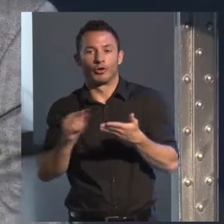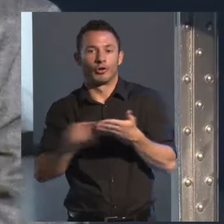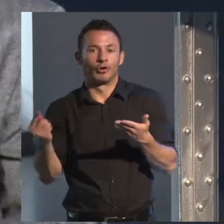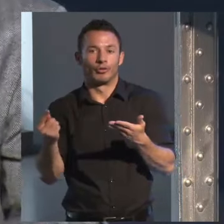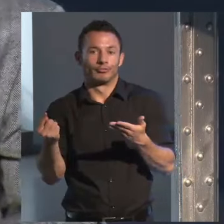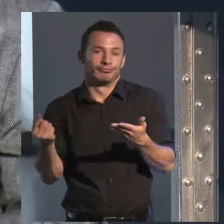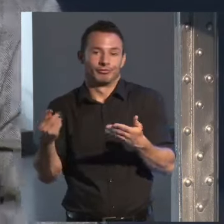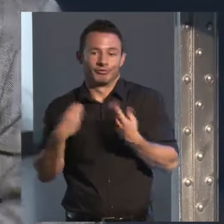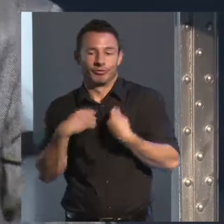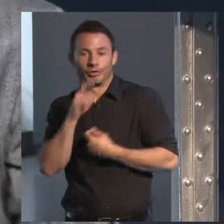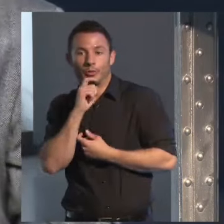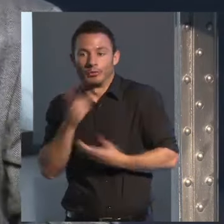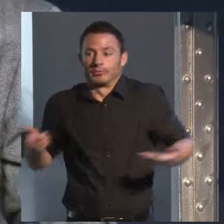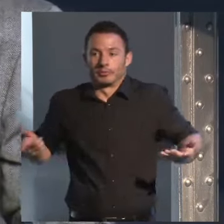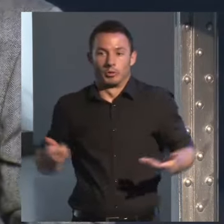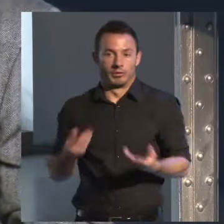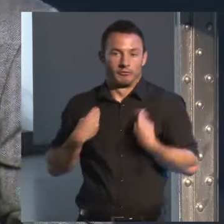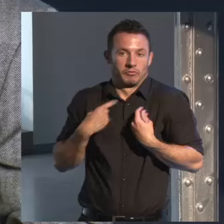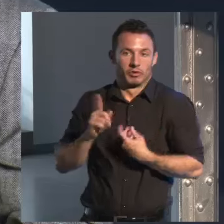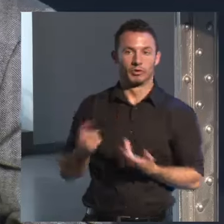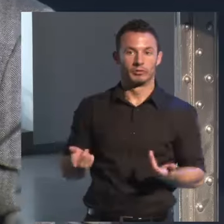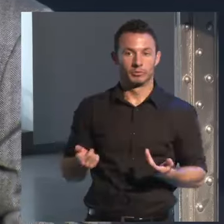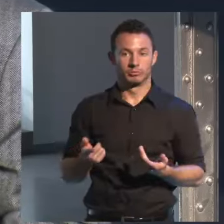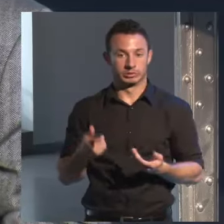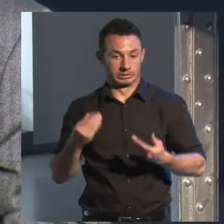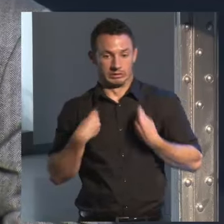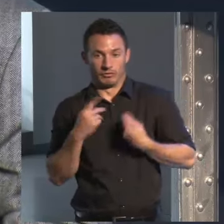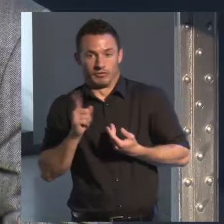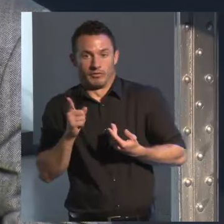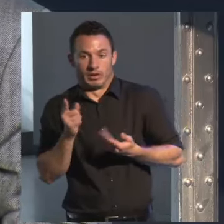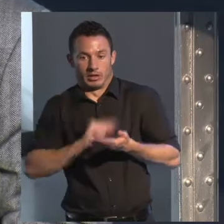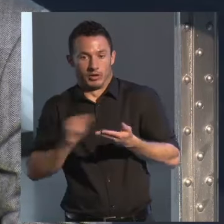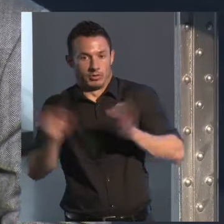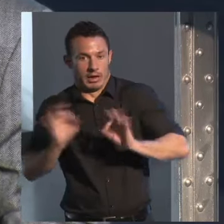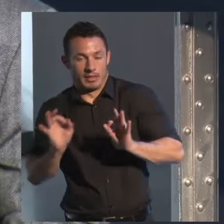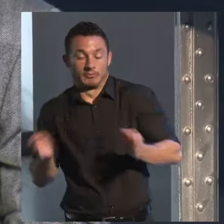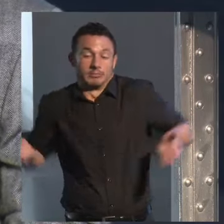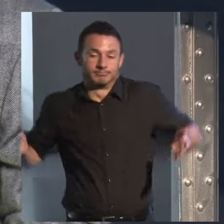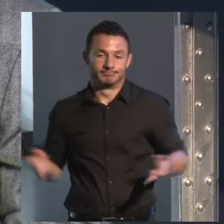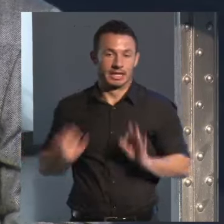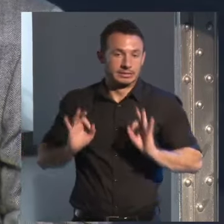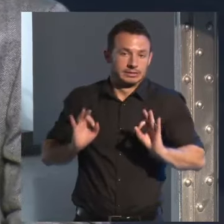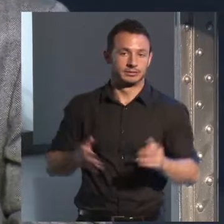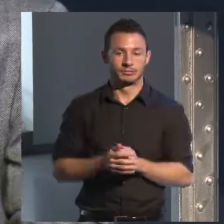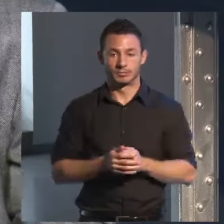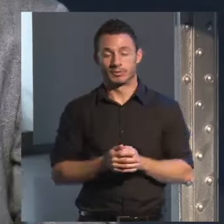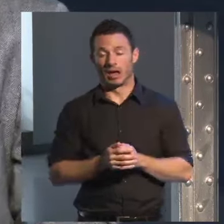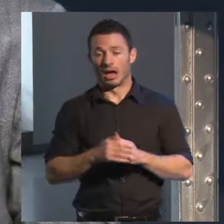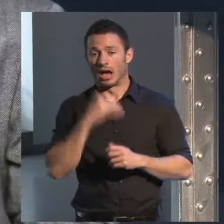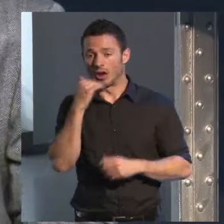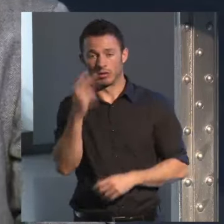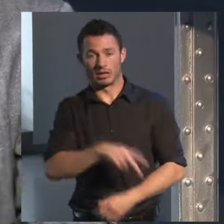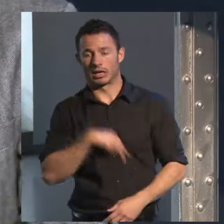escritor quien escribe entonces nadie escribe eso es un fenómeno que está muy generalizado pero voy a